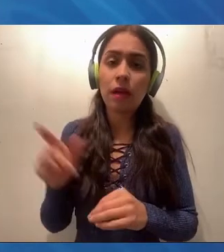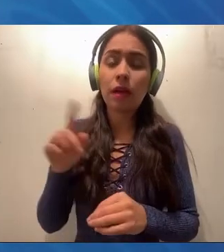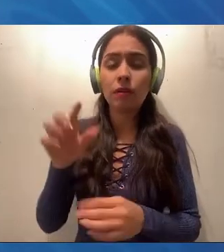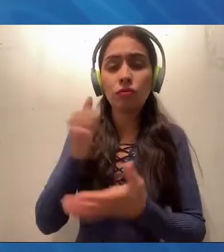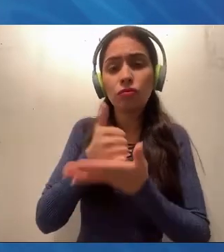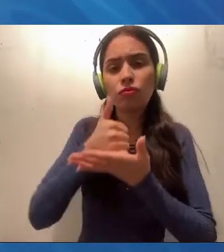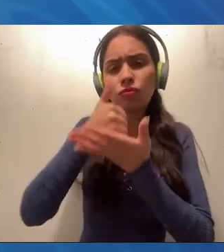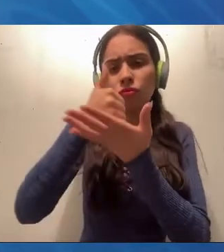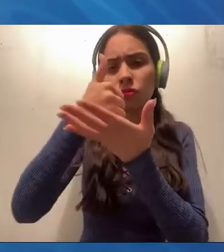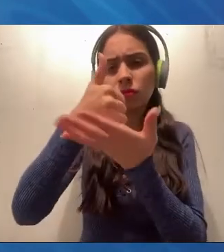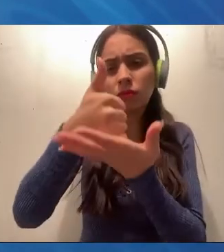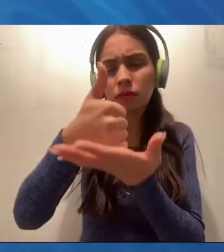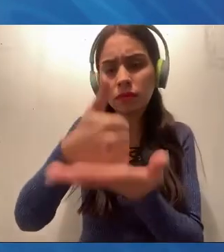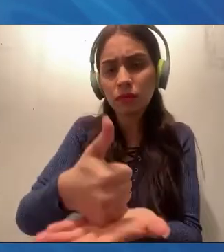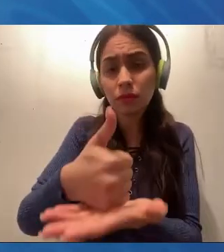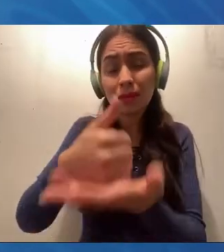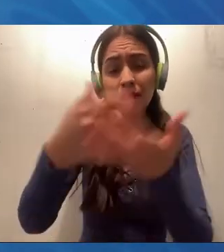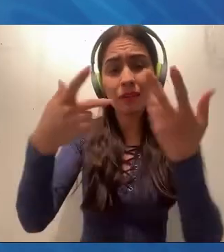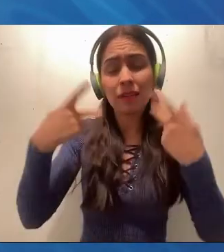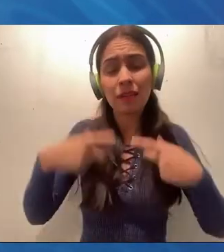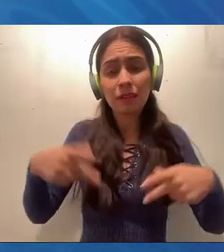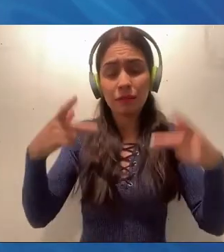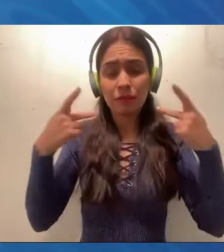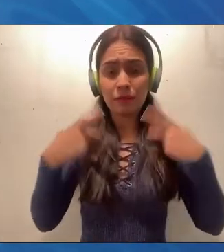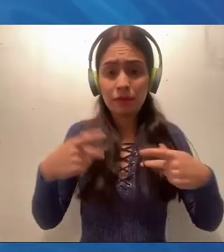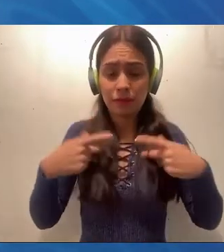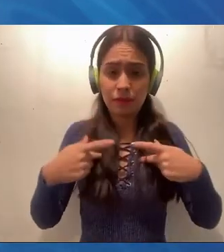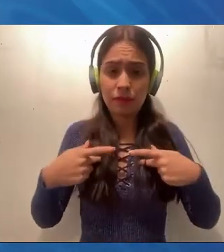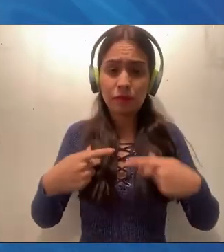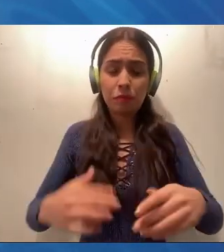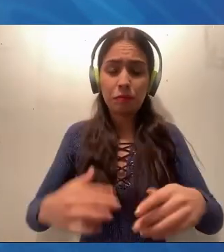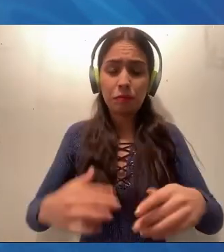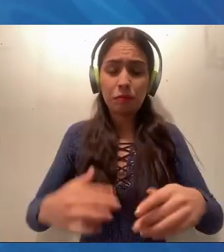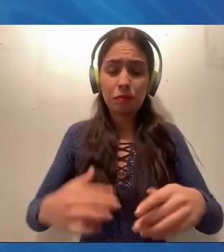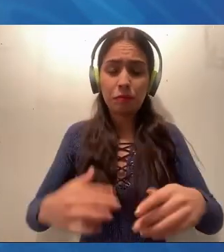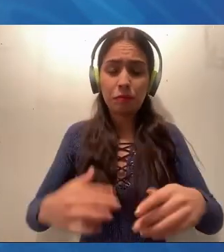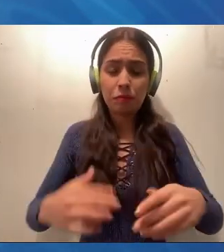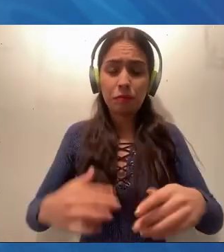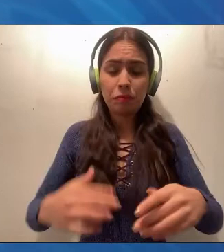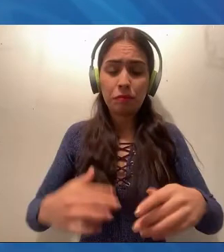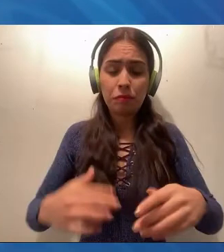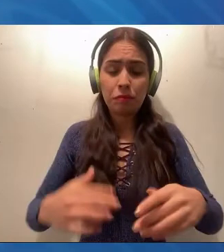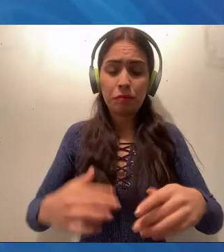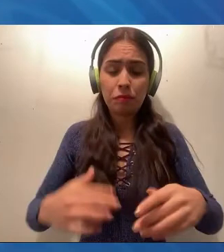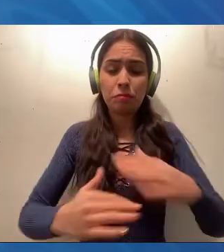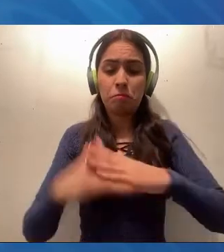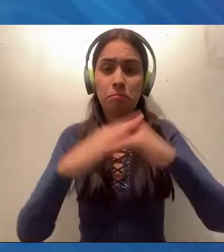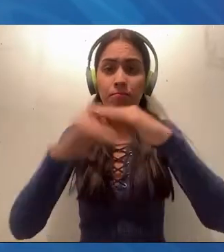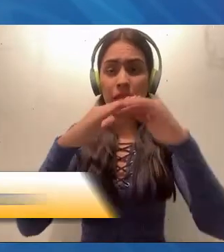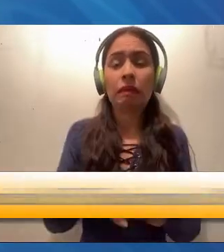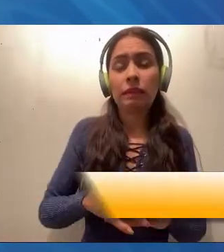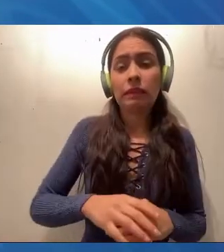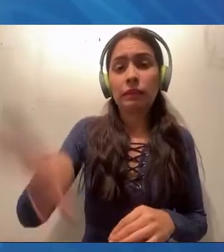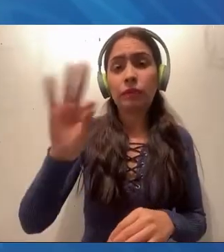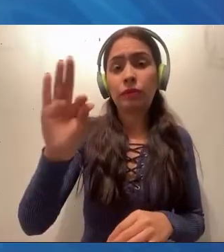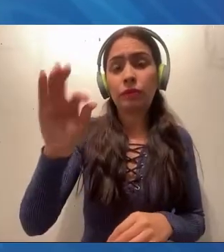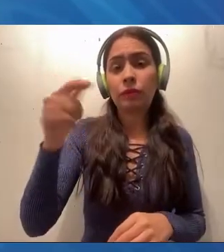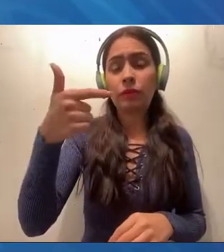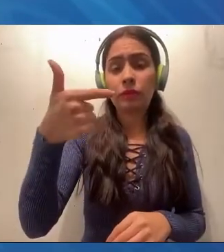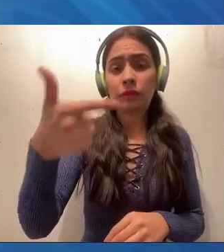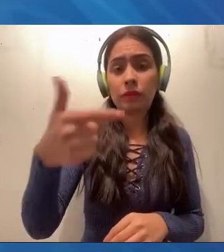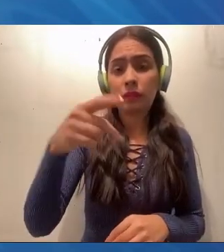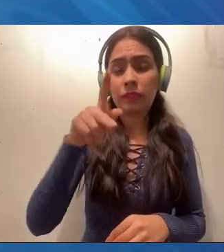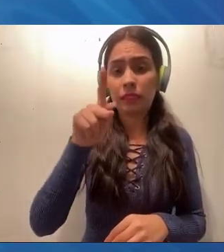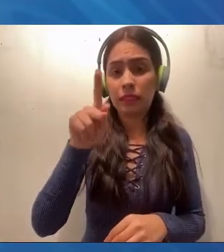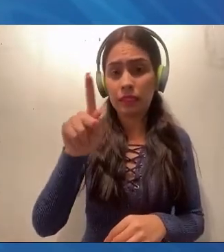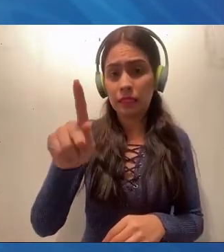pues esta infraestructura, a lo largo de 47 kilómetros de frontera, señor Gobernador, vamos a contar con una línea de fibra óptica que pues